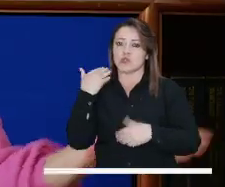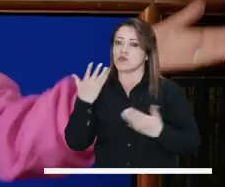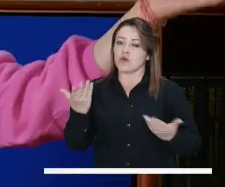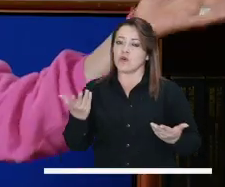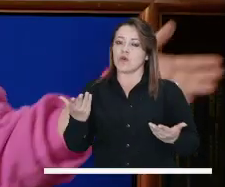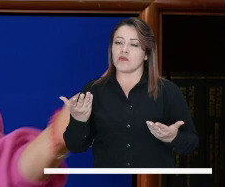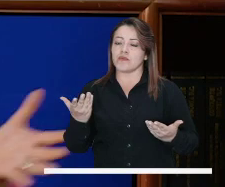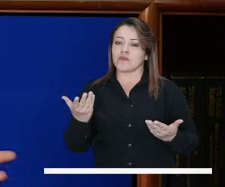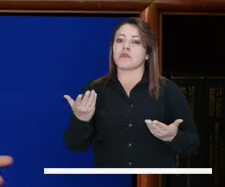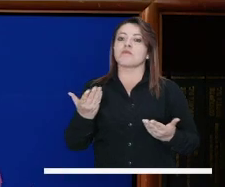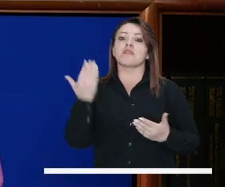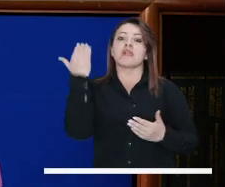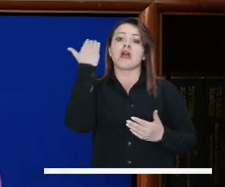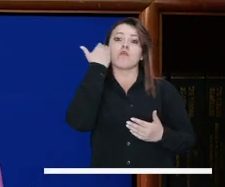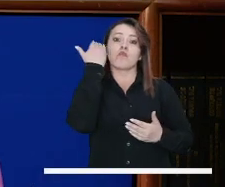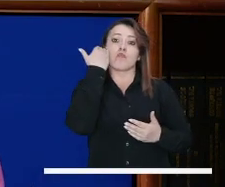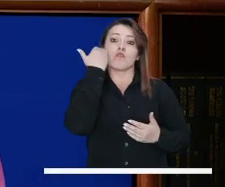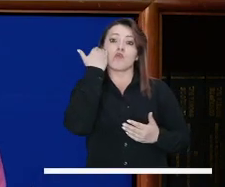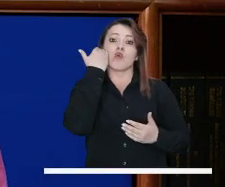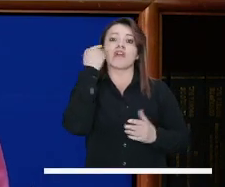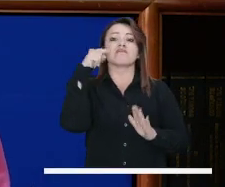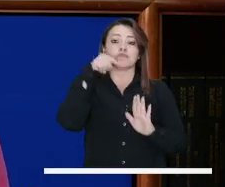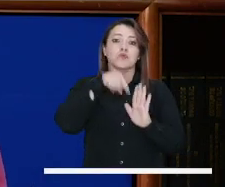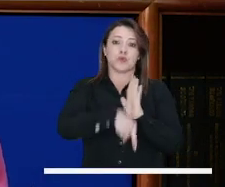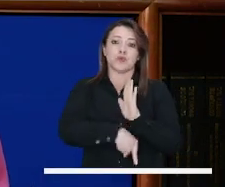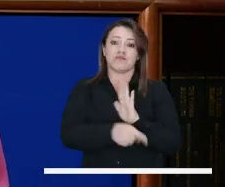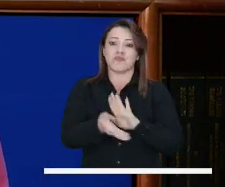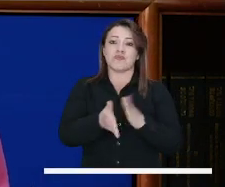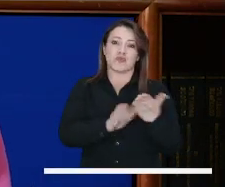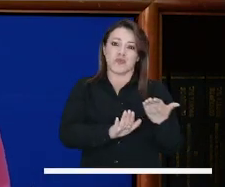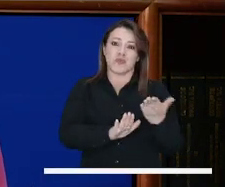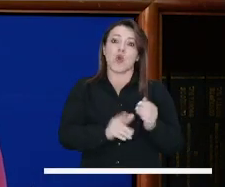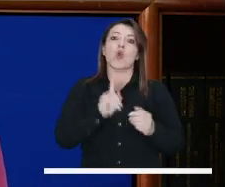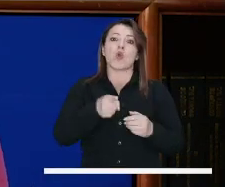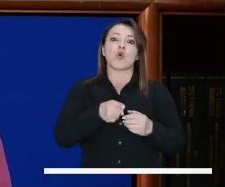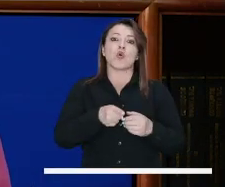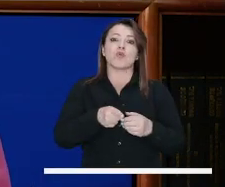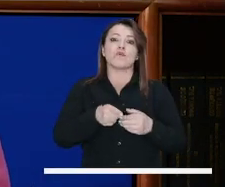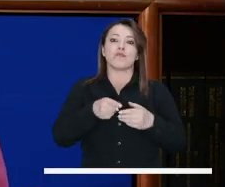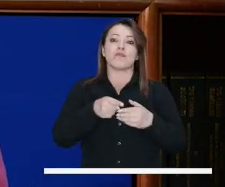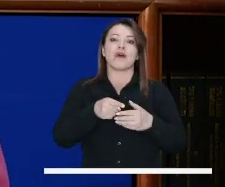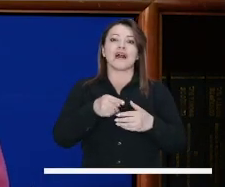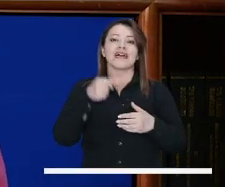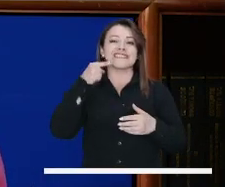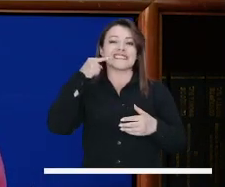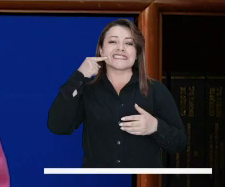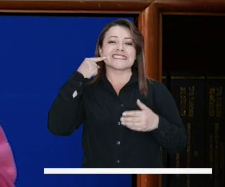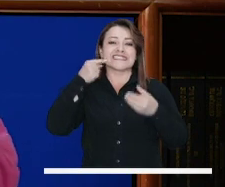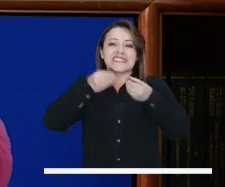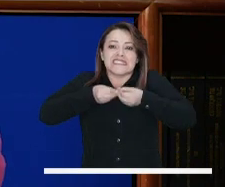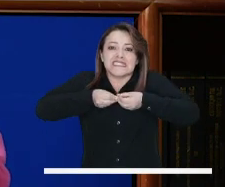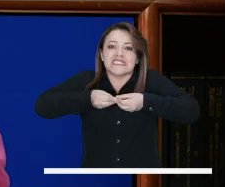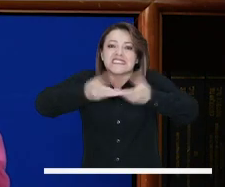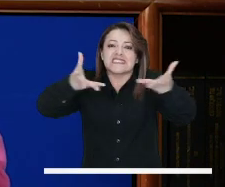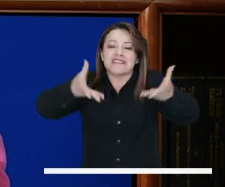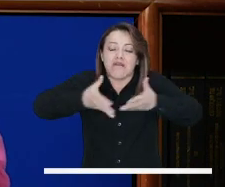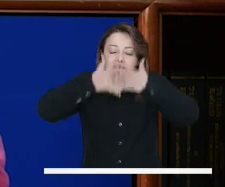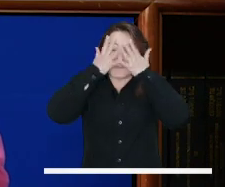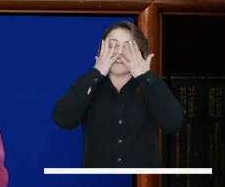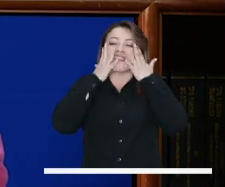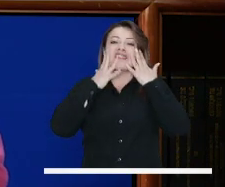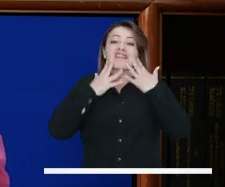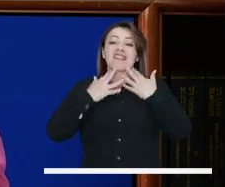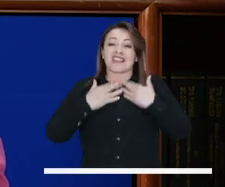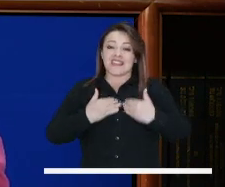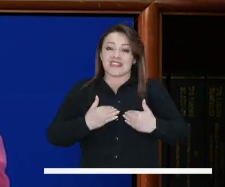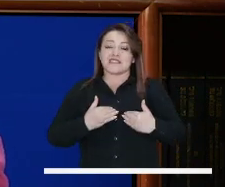casos, creo que uno de los últimos casos que sonó mucho con la mujer que fue asesinada por un ácido